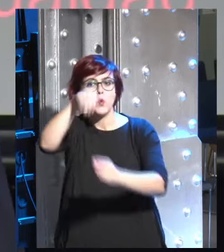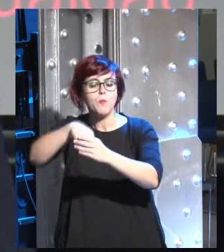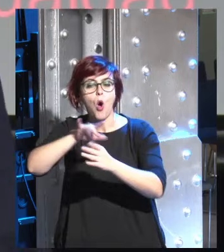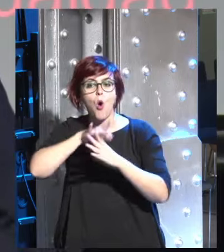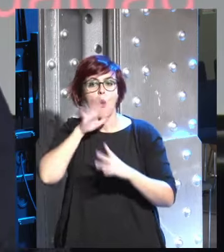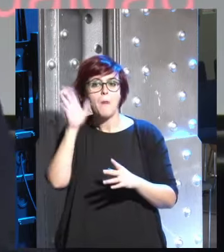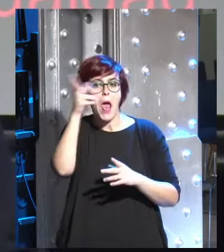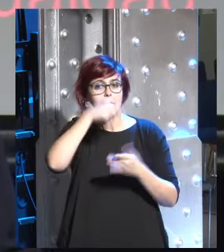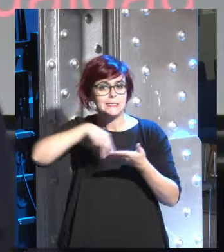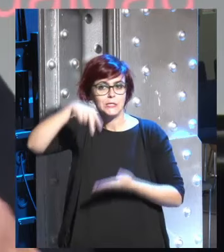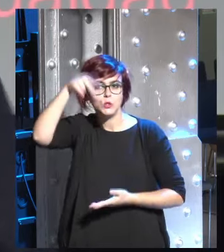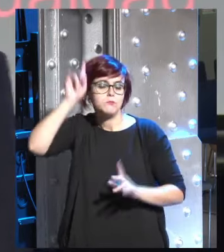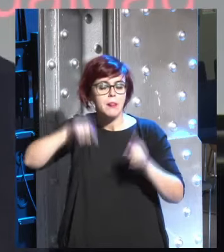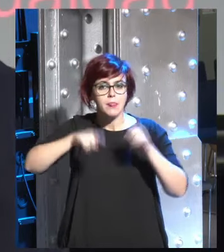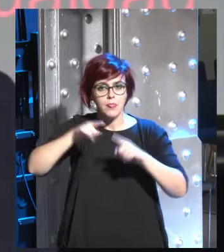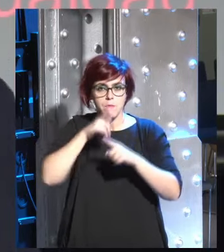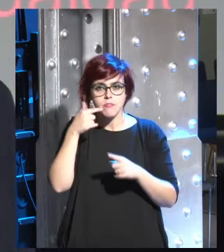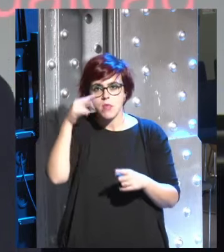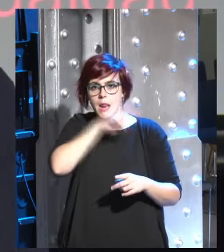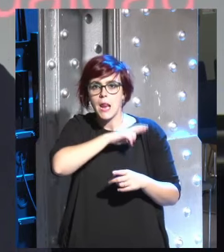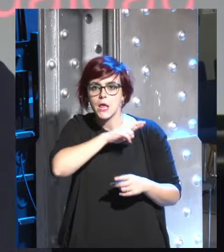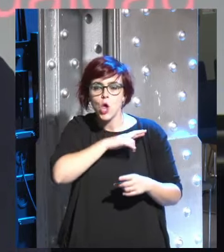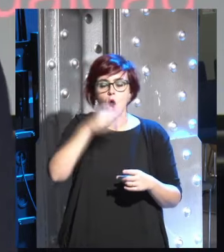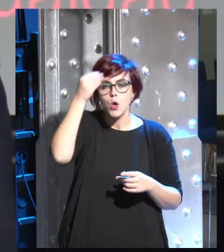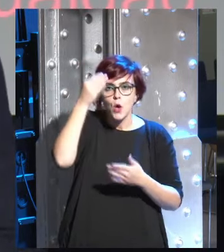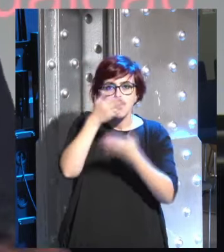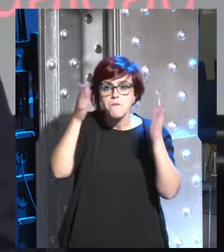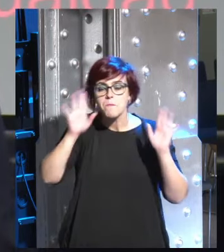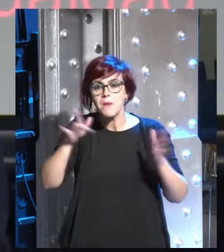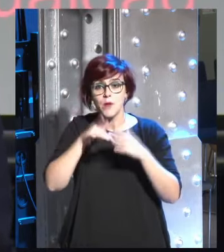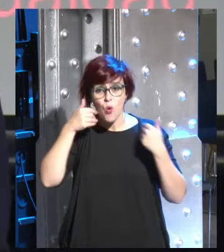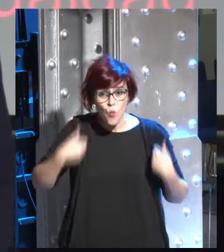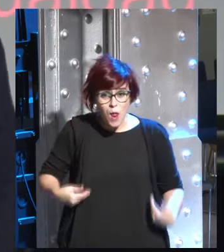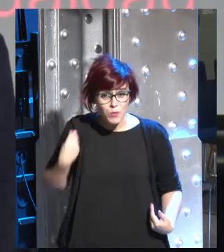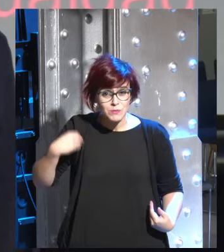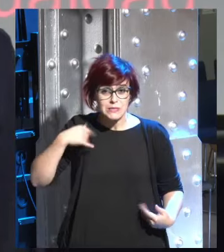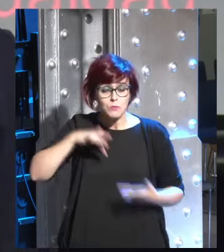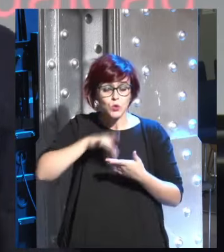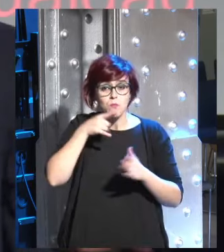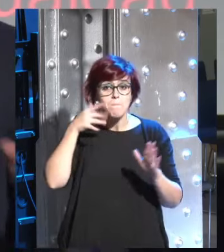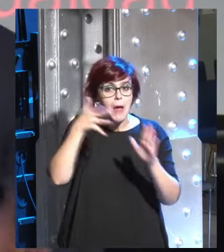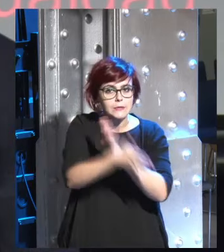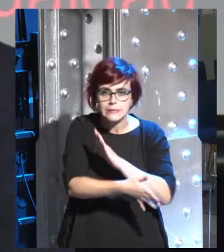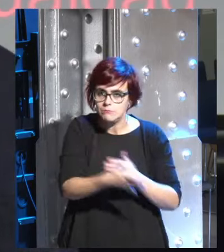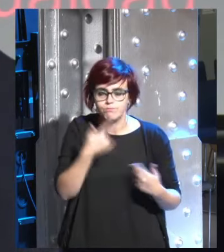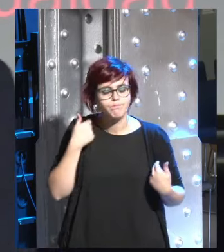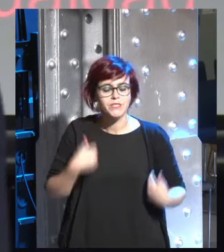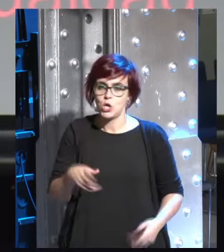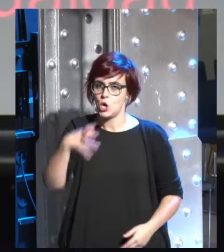paraíso dependiendo de las religiones o de las creencias pero no en este cuerpo que tienes ahora esto no va a cambiar